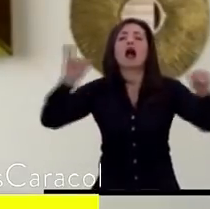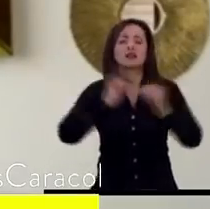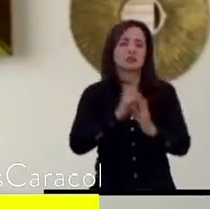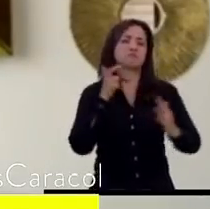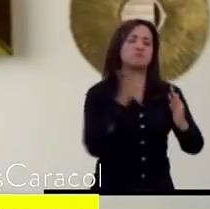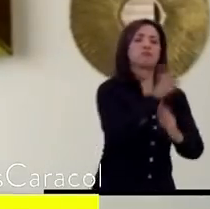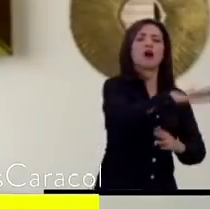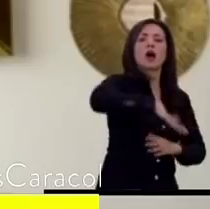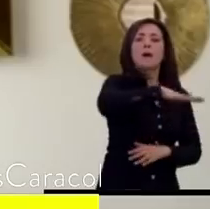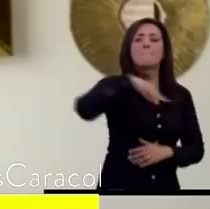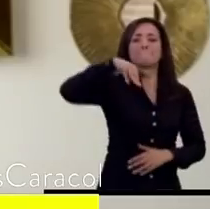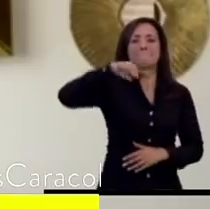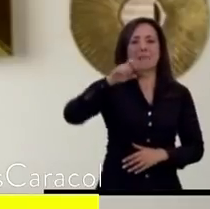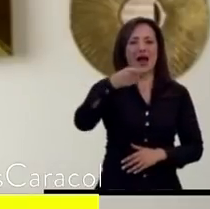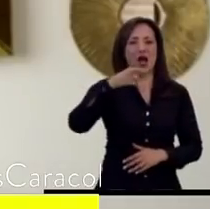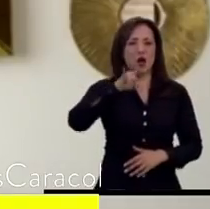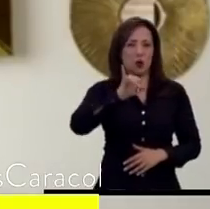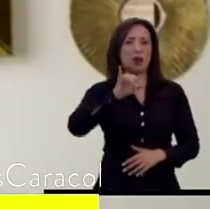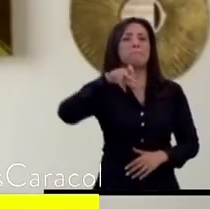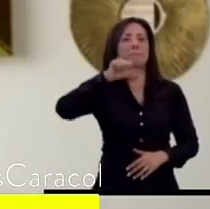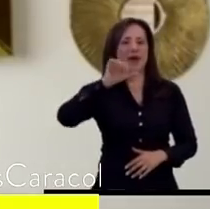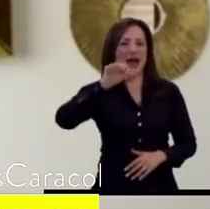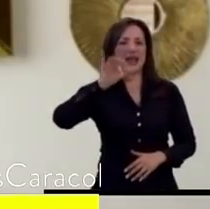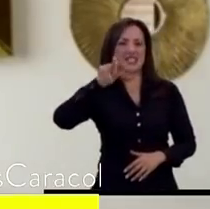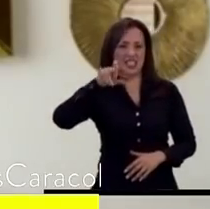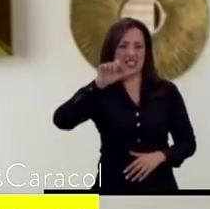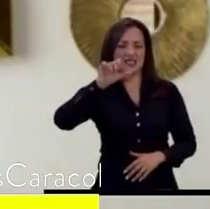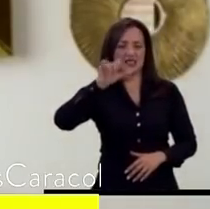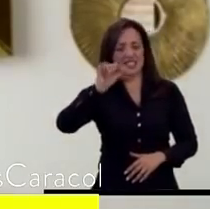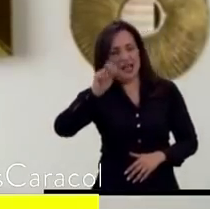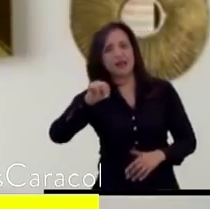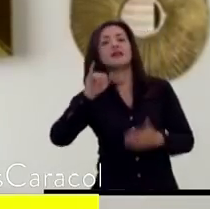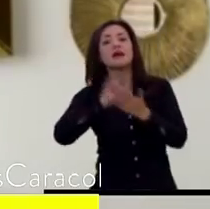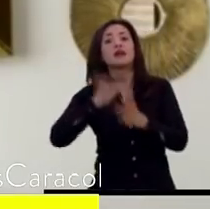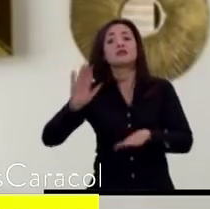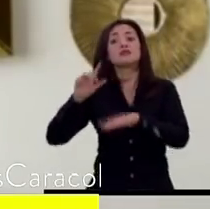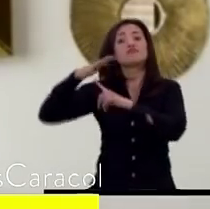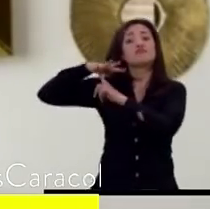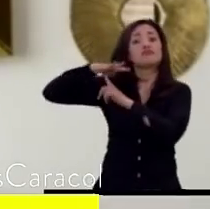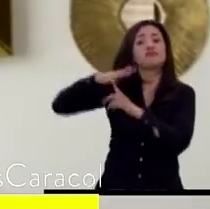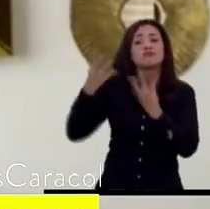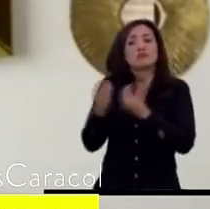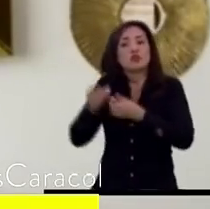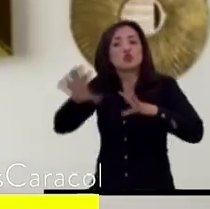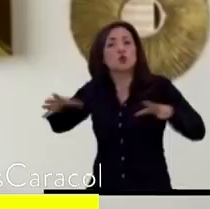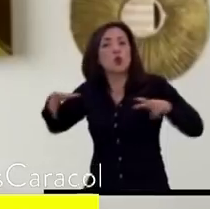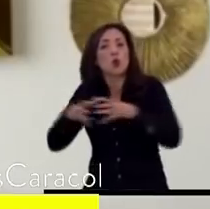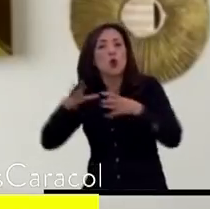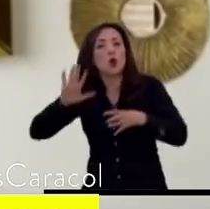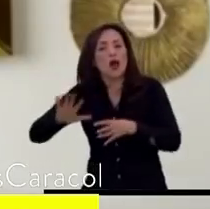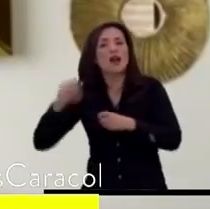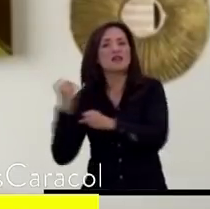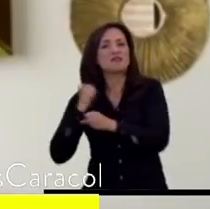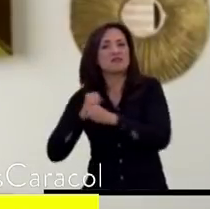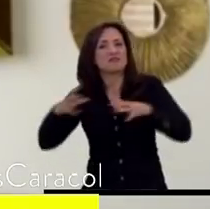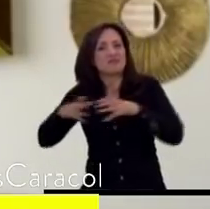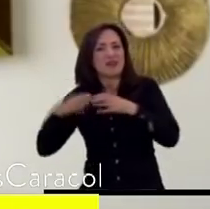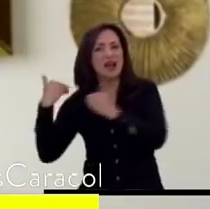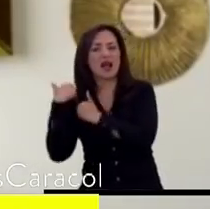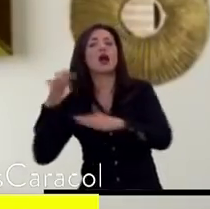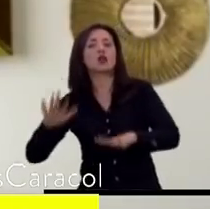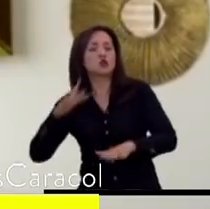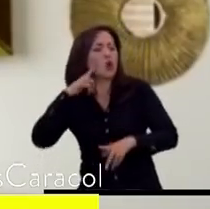estos videos por la fuerza de tarea Hércules del Ejército Nacional. Por eso solicito desde acá, desde el sur de Colombia,